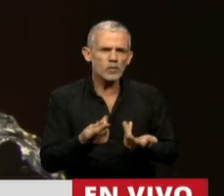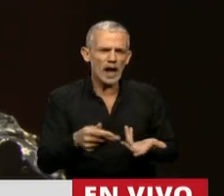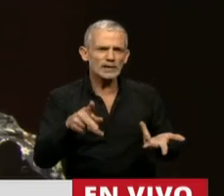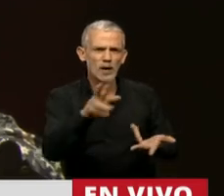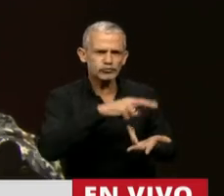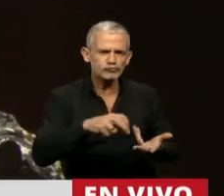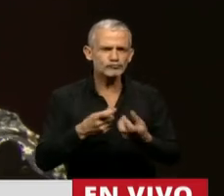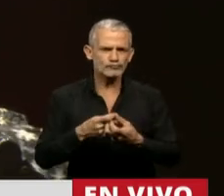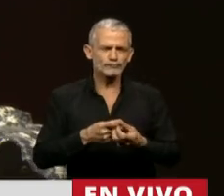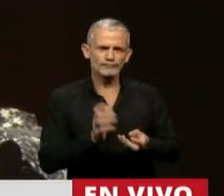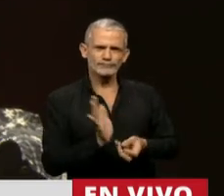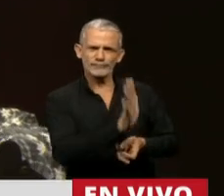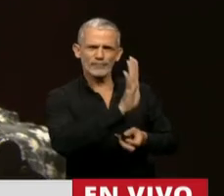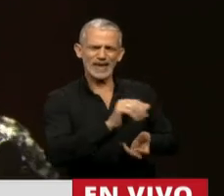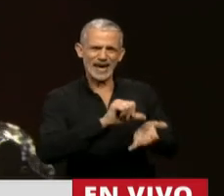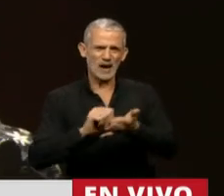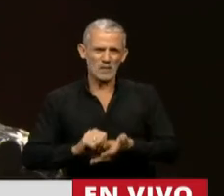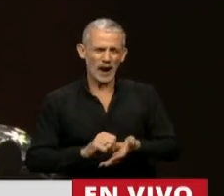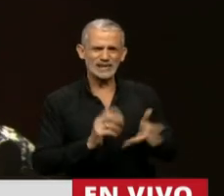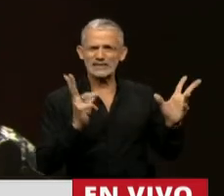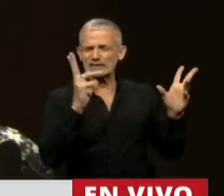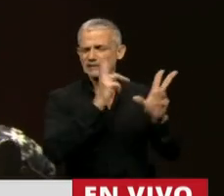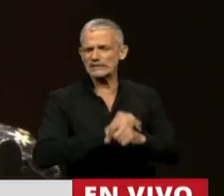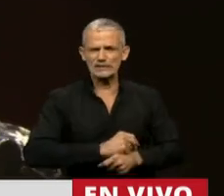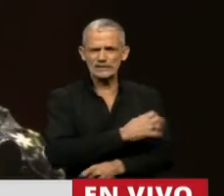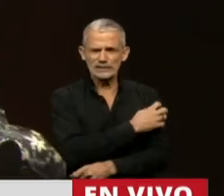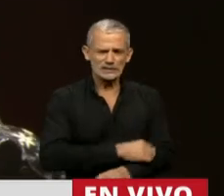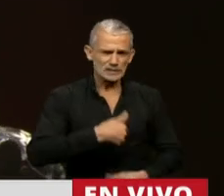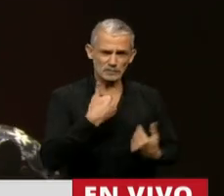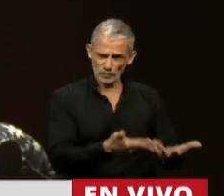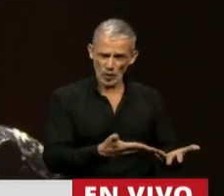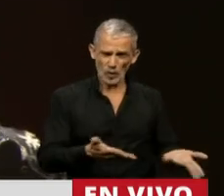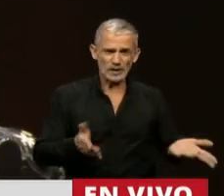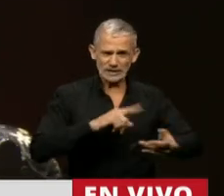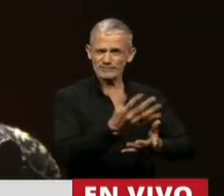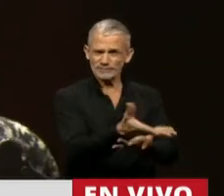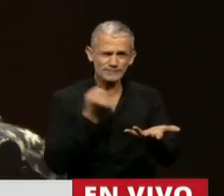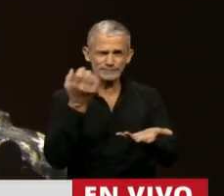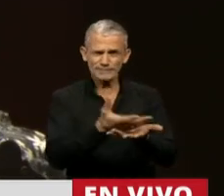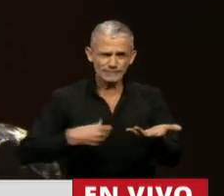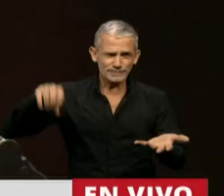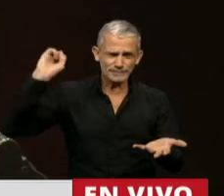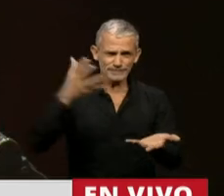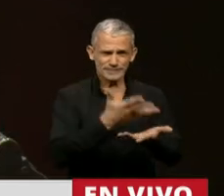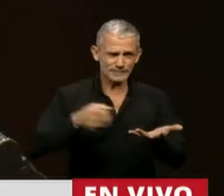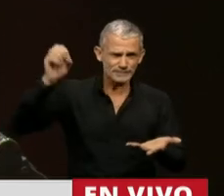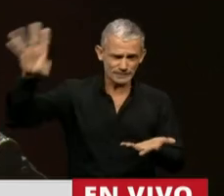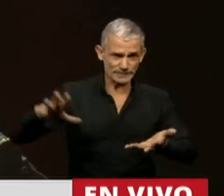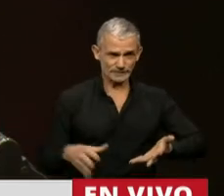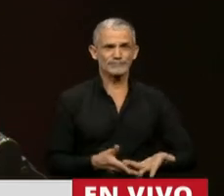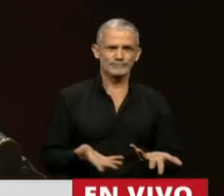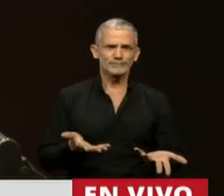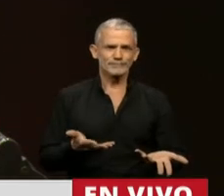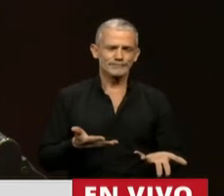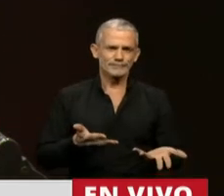y dejen sus países absolutamente a la merced después de haber sacado y de haber construido y de haber